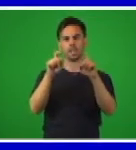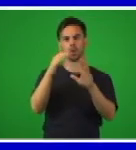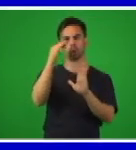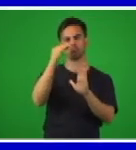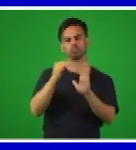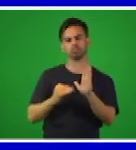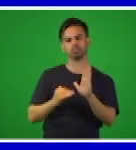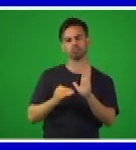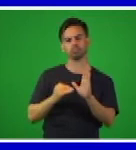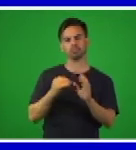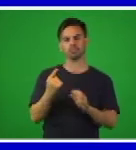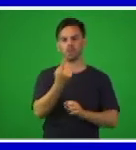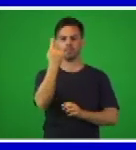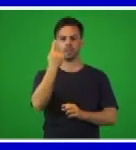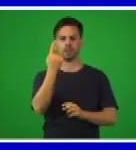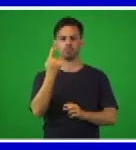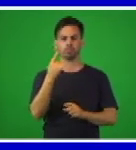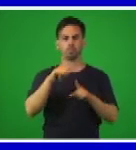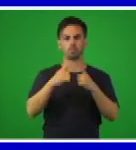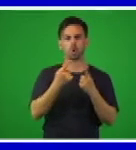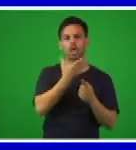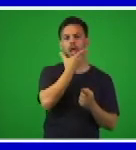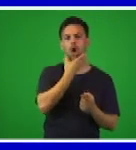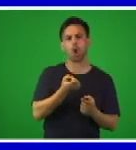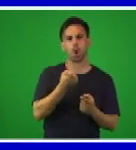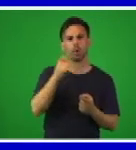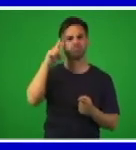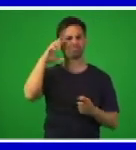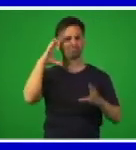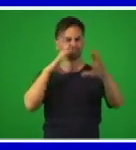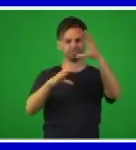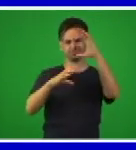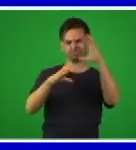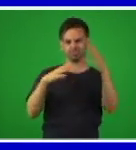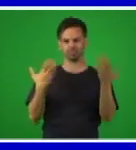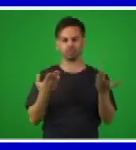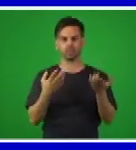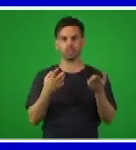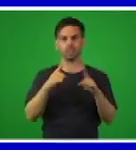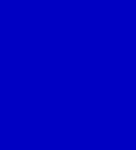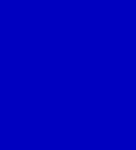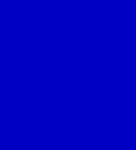pocas entendederas? ¿Por qué el joven lanzó un grito de horror?